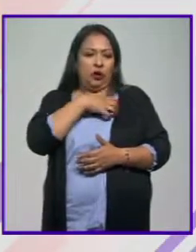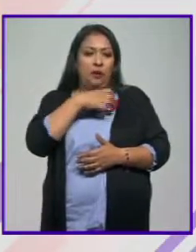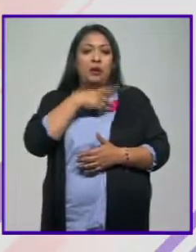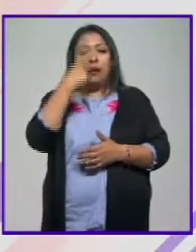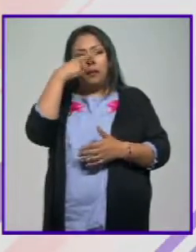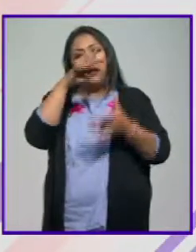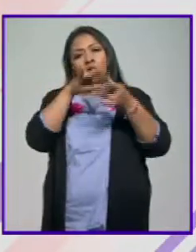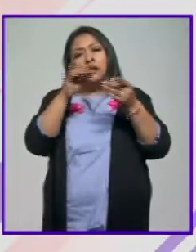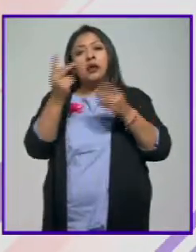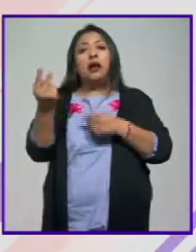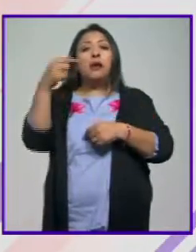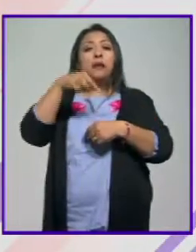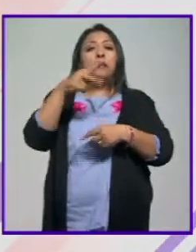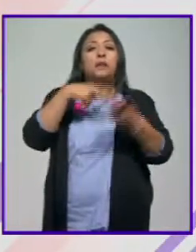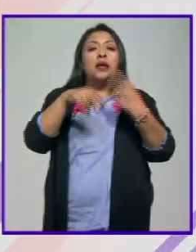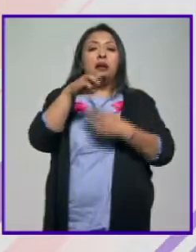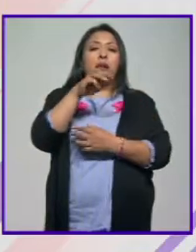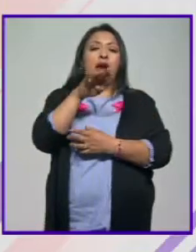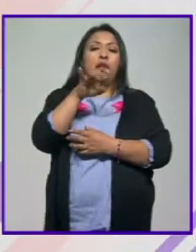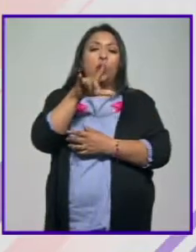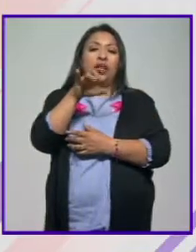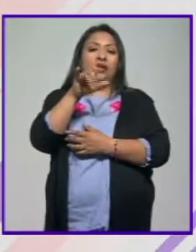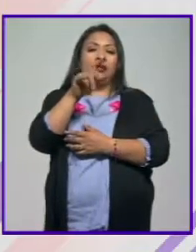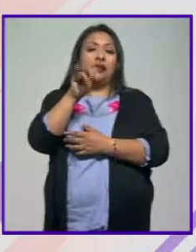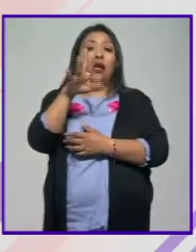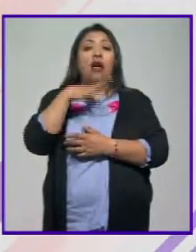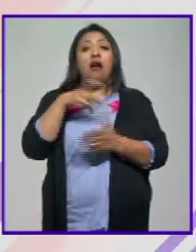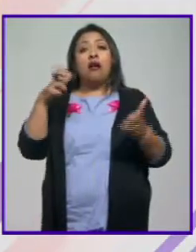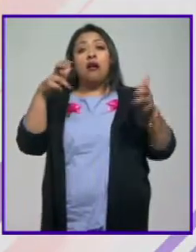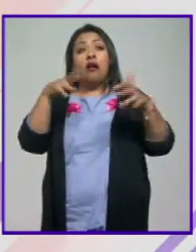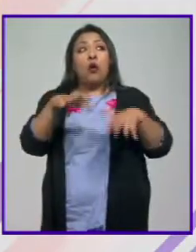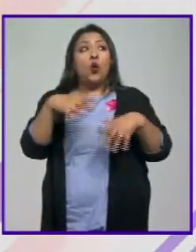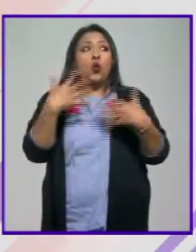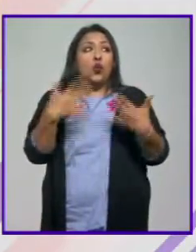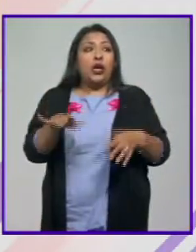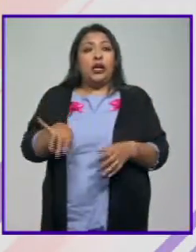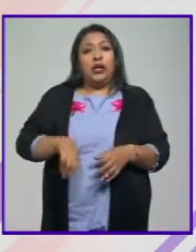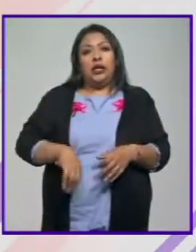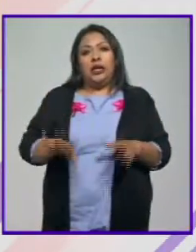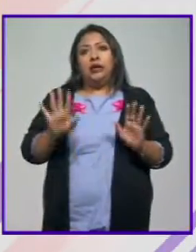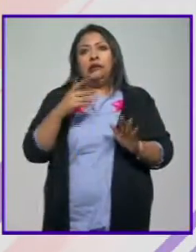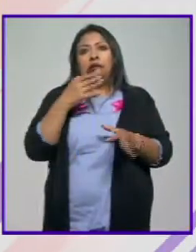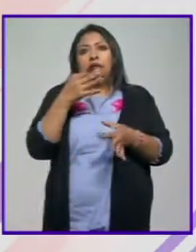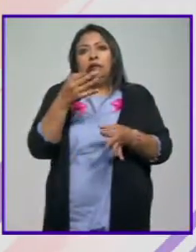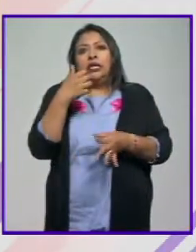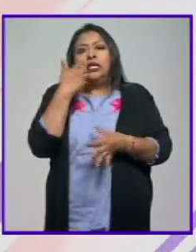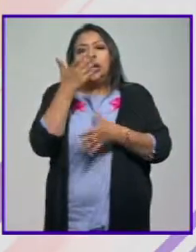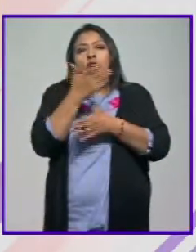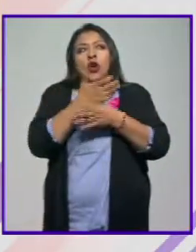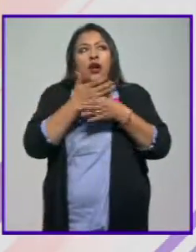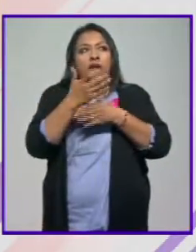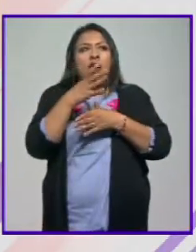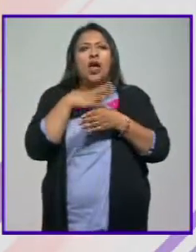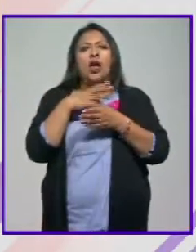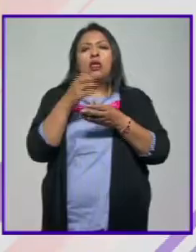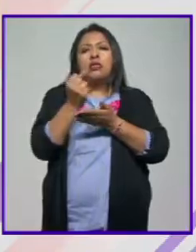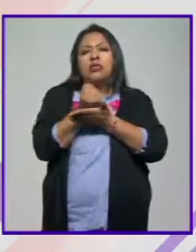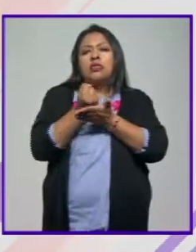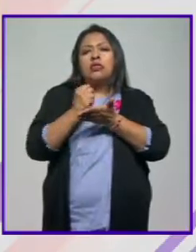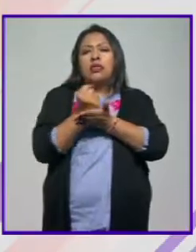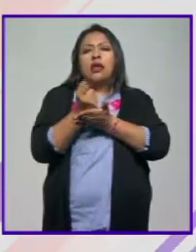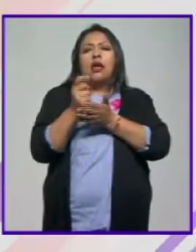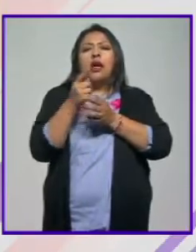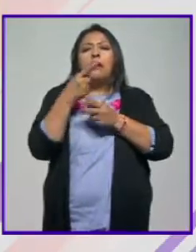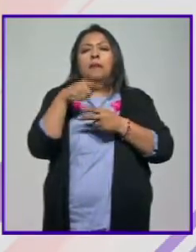los detalles, se encuentra con nosotros Manuel Estrada. Una reunión de baristas muy interesante. Ya se me está antojando un cafecito. Desde que se muele el grano, ya